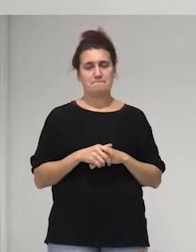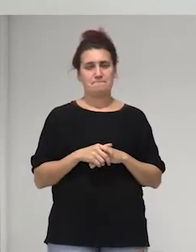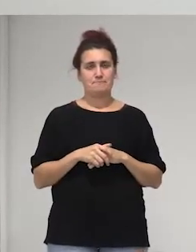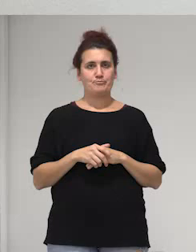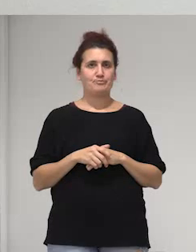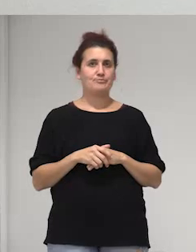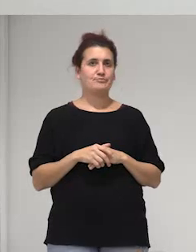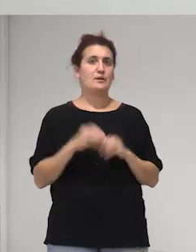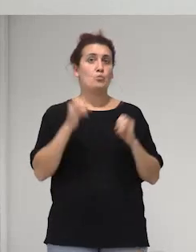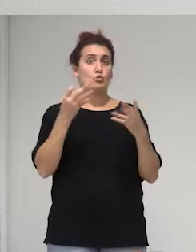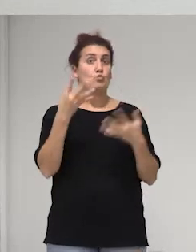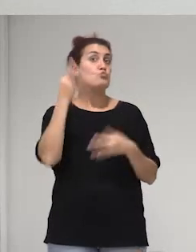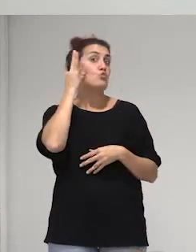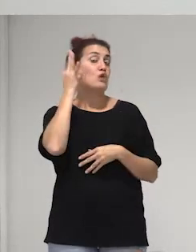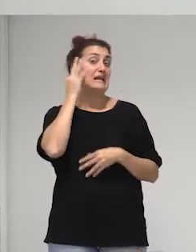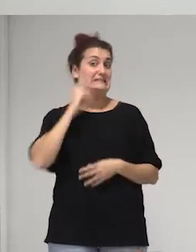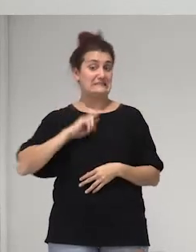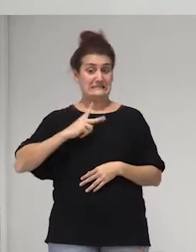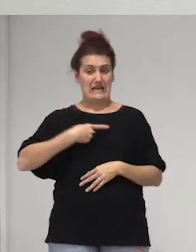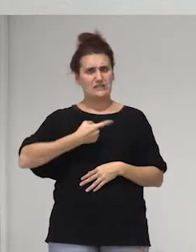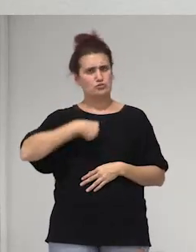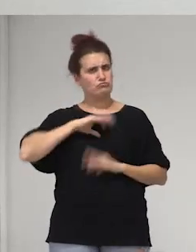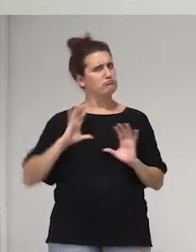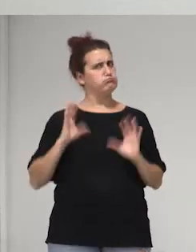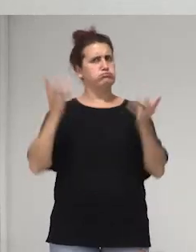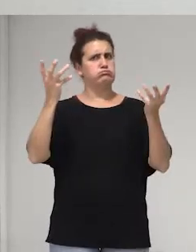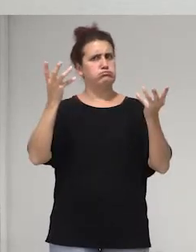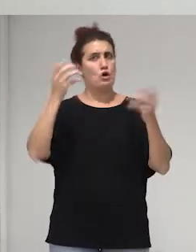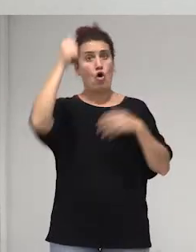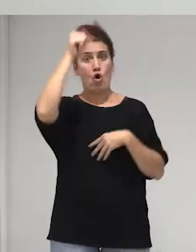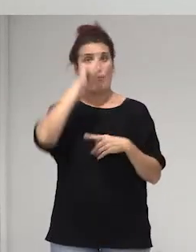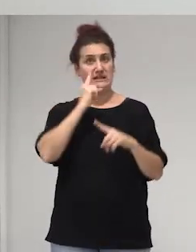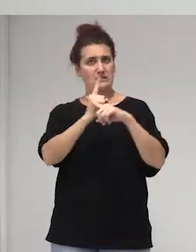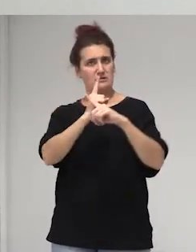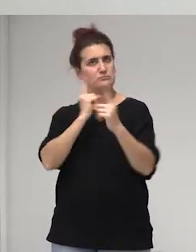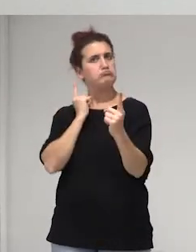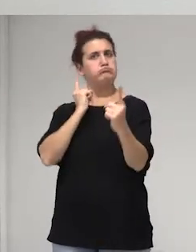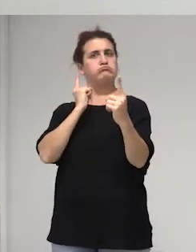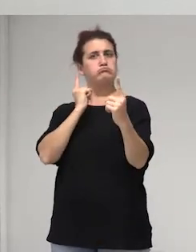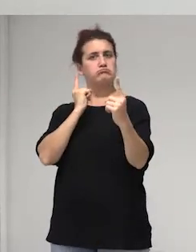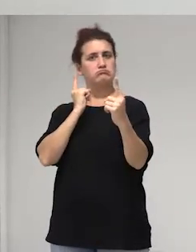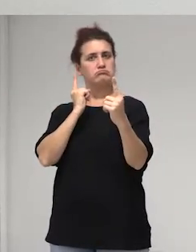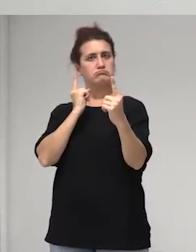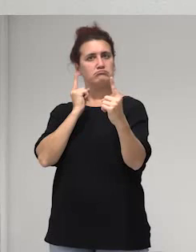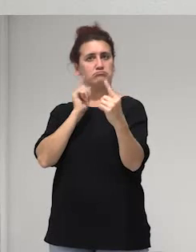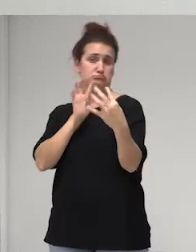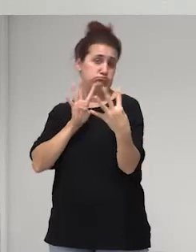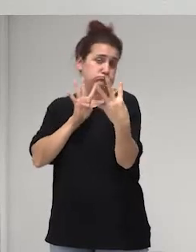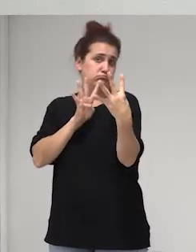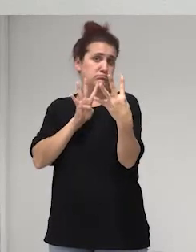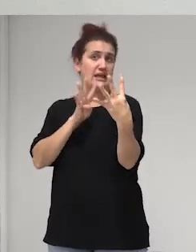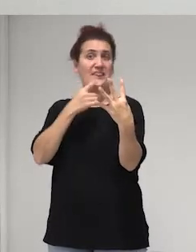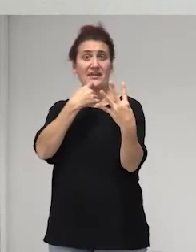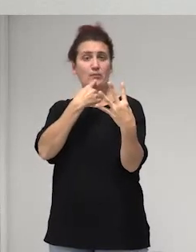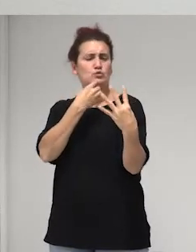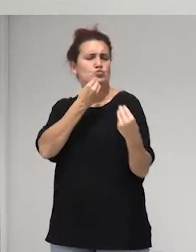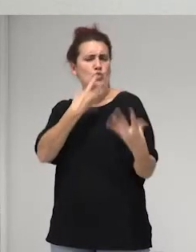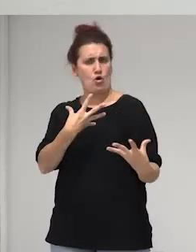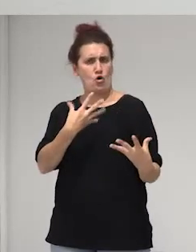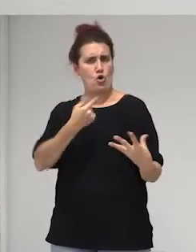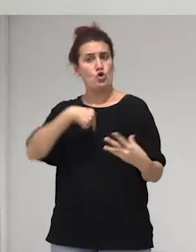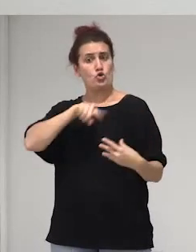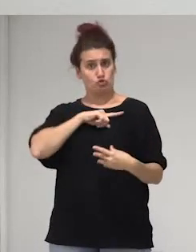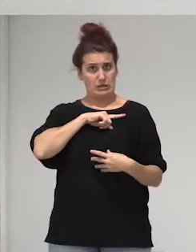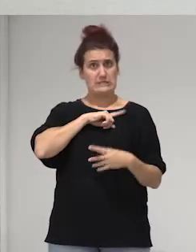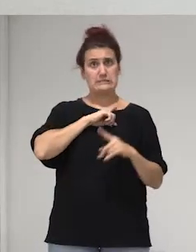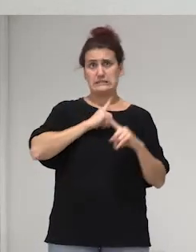bueno las mujeres trans nos rebelamos ante los hombres gays y dijimos bueno nosotras no somos